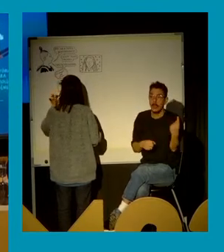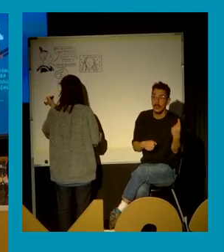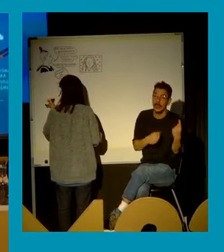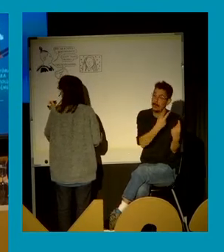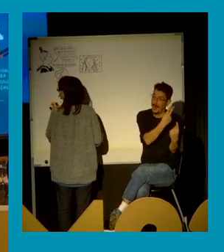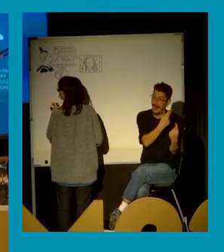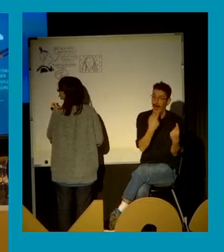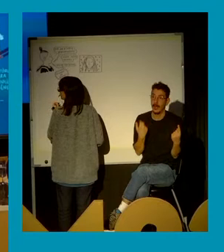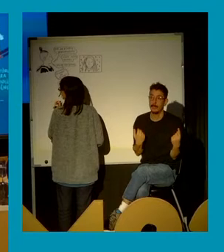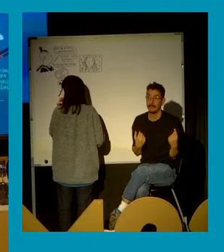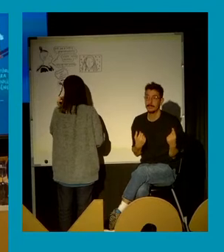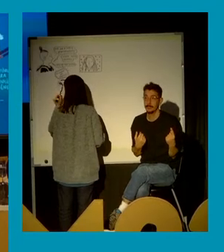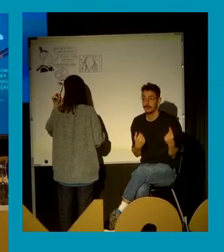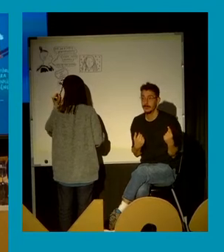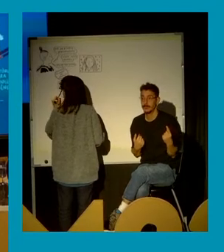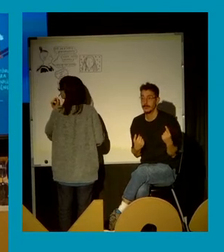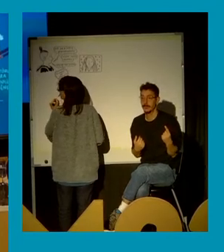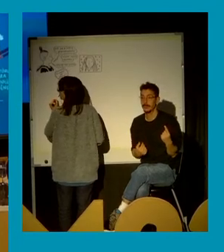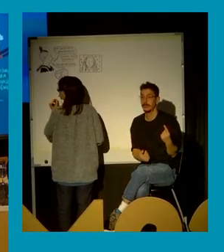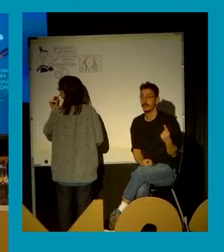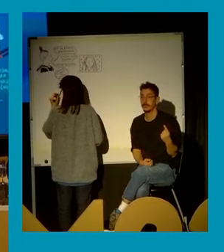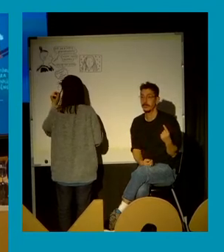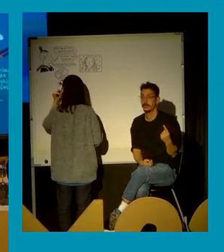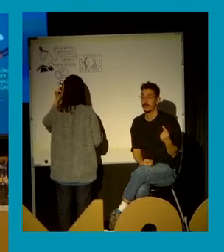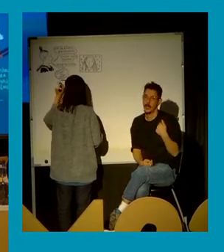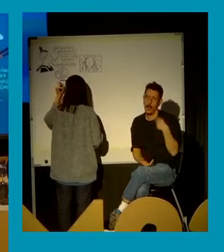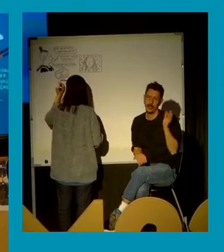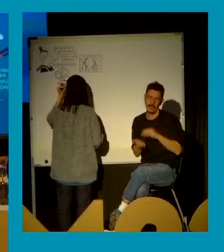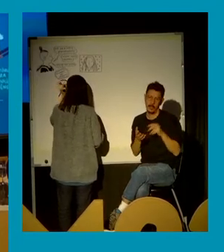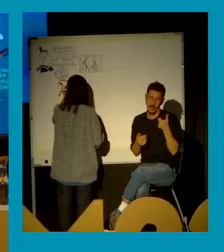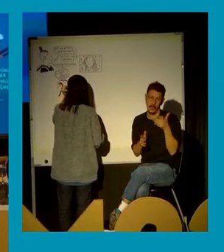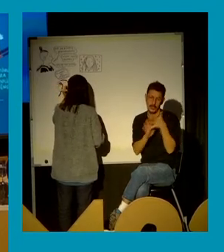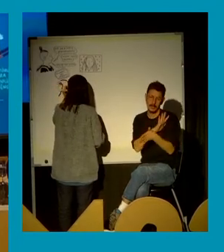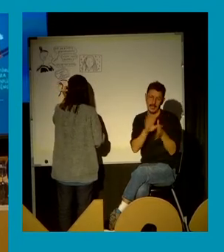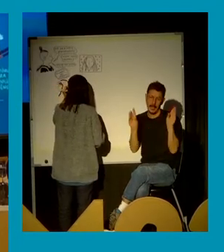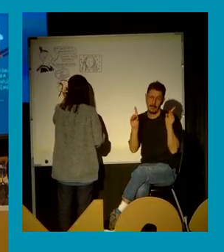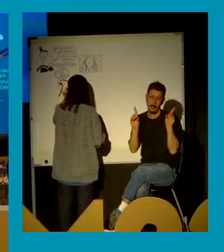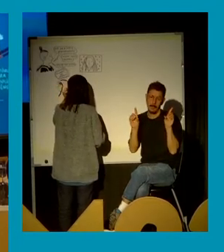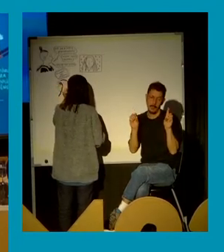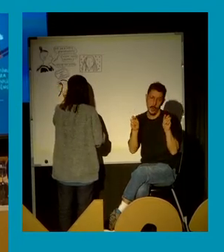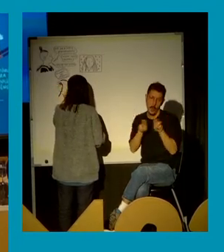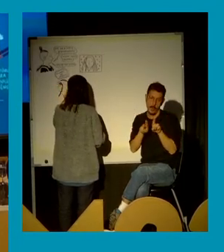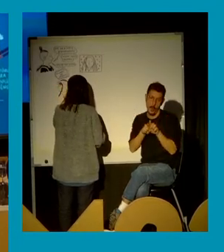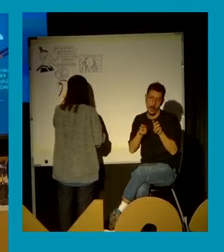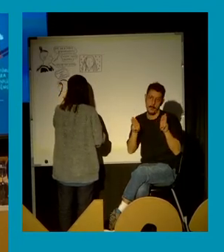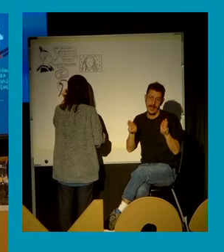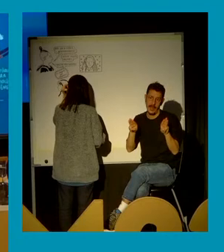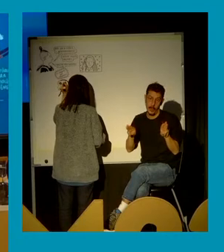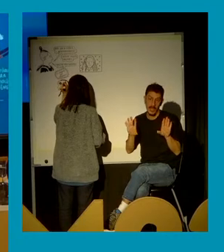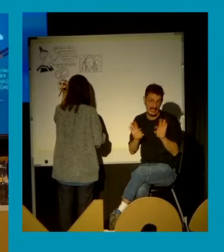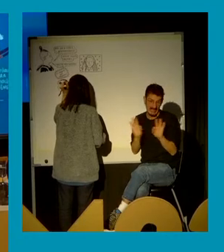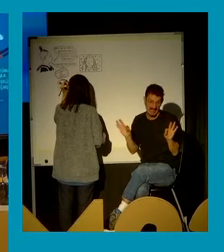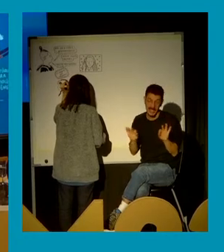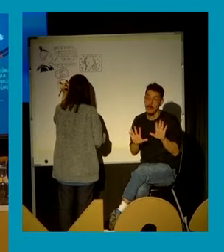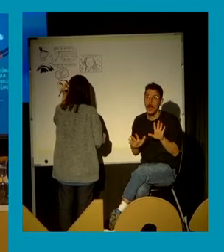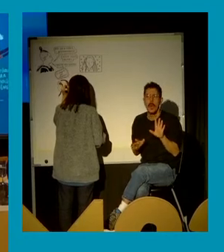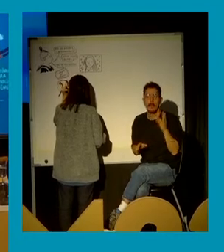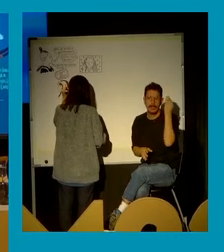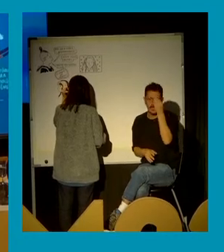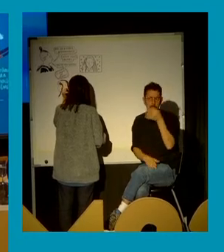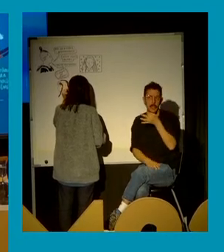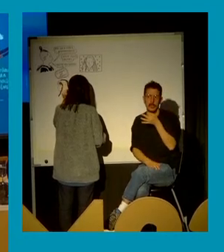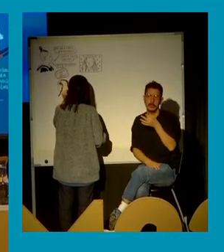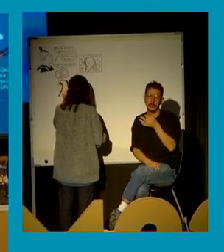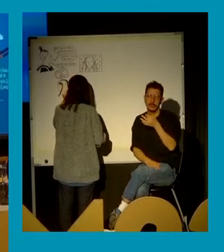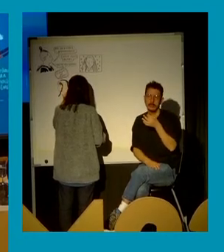pareja. Voy a volver a veces como una cosa muy pedagógica y muy sencilla, pero que creo que a veces con todos los discursos